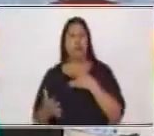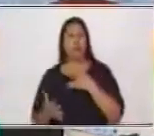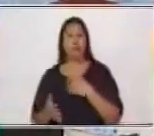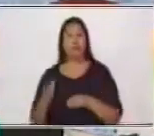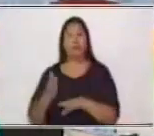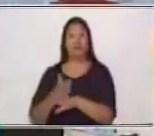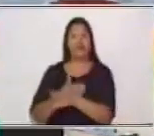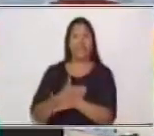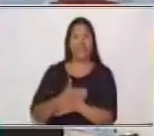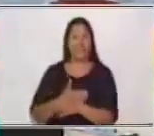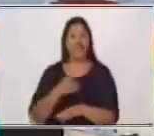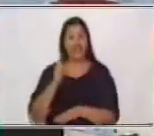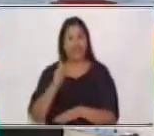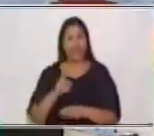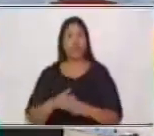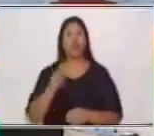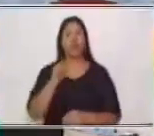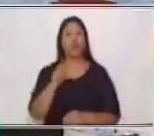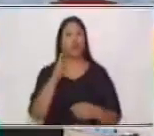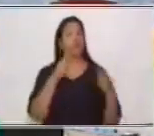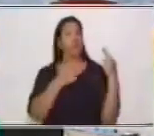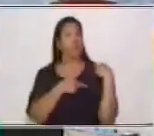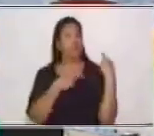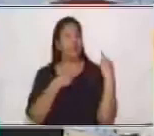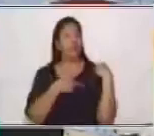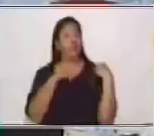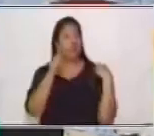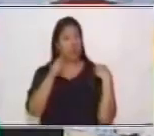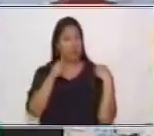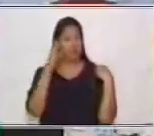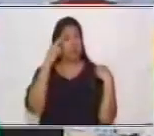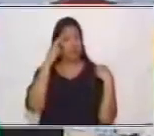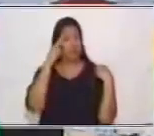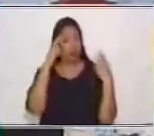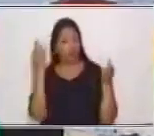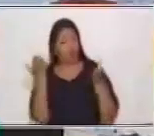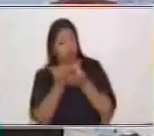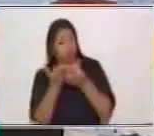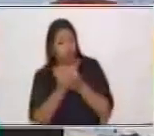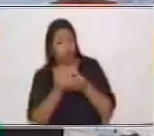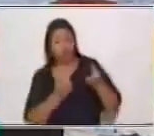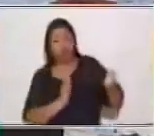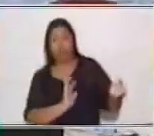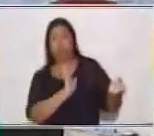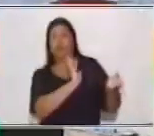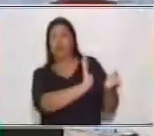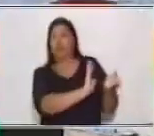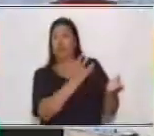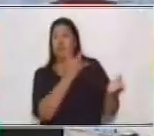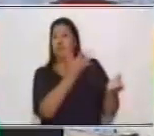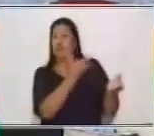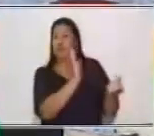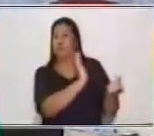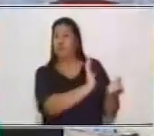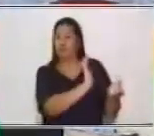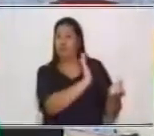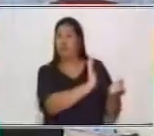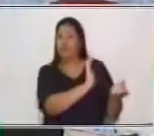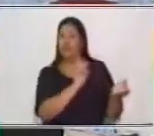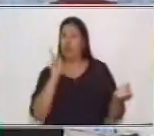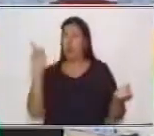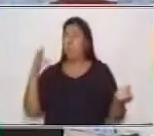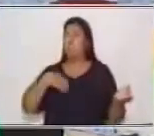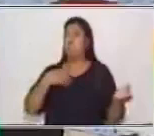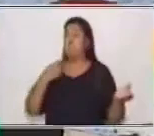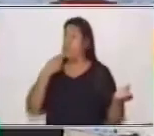recuerdo que seas responsable al seguir archivando tus trabajos y tus tareas que tu maestra o maestra te hayan dejado